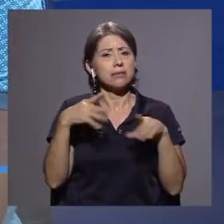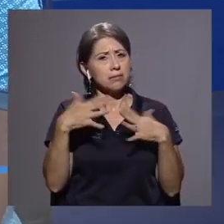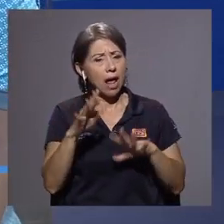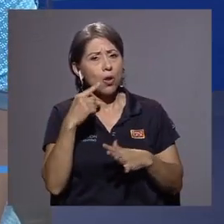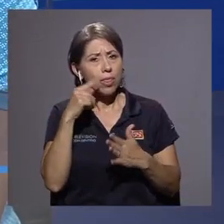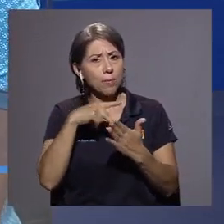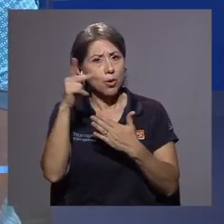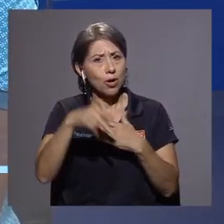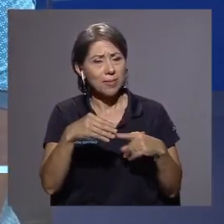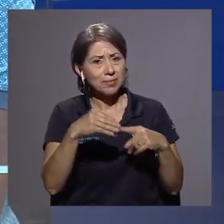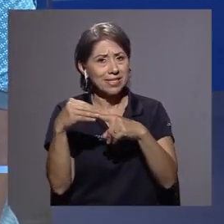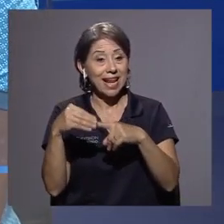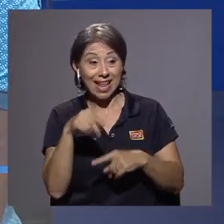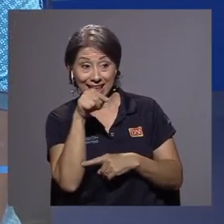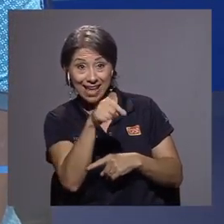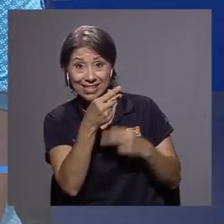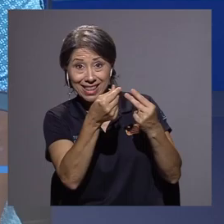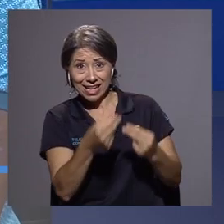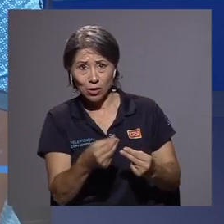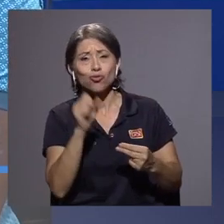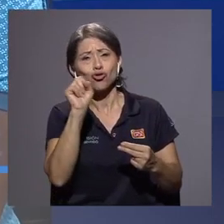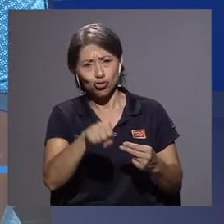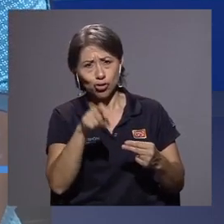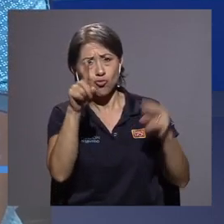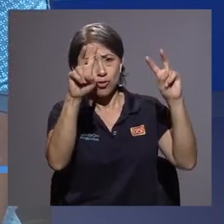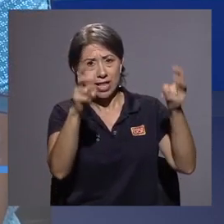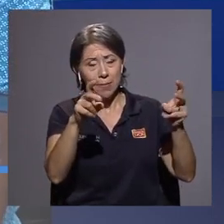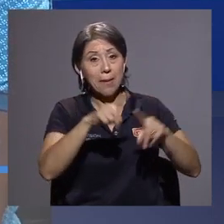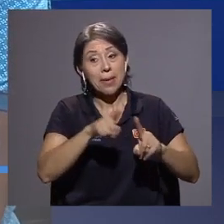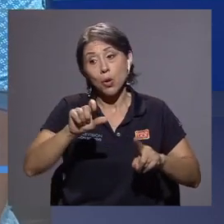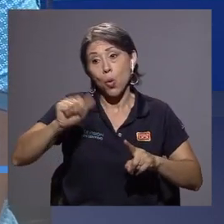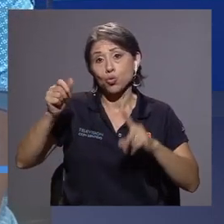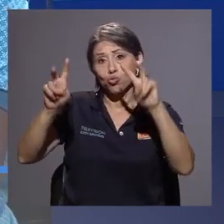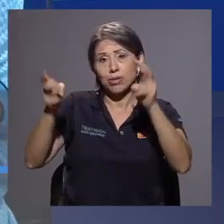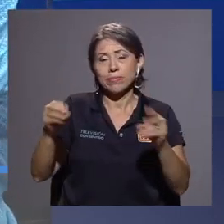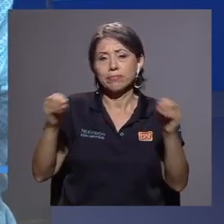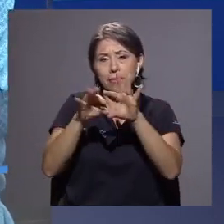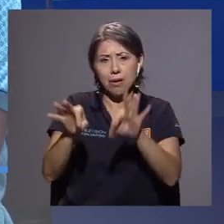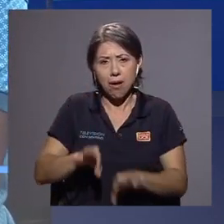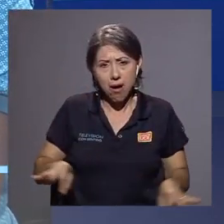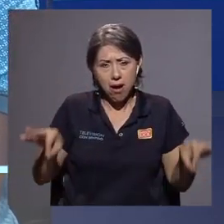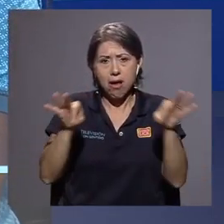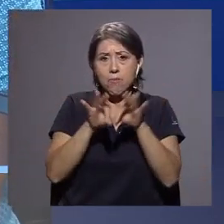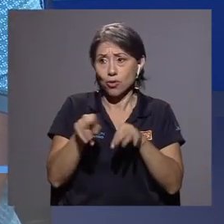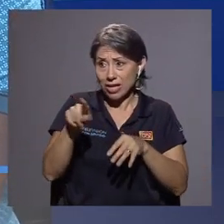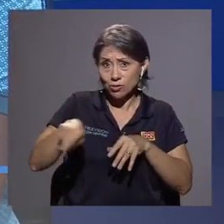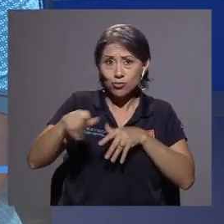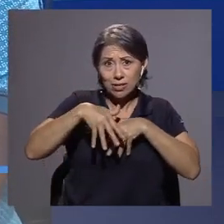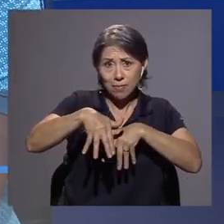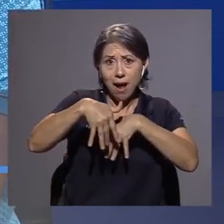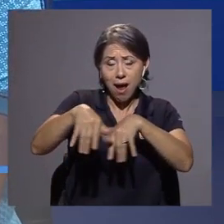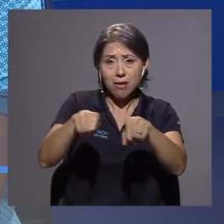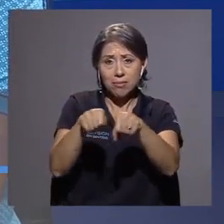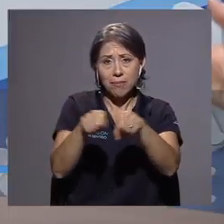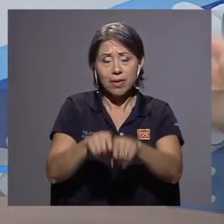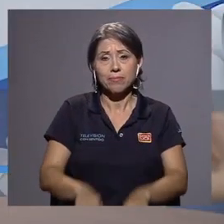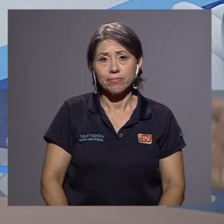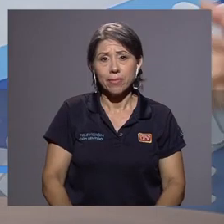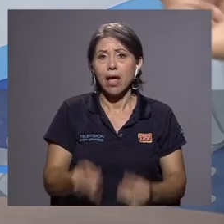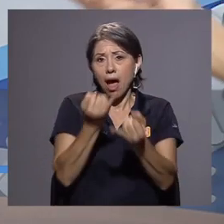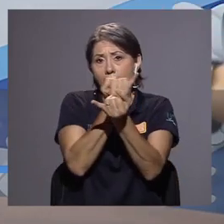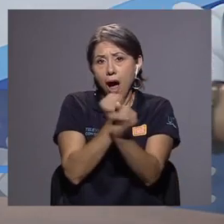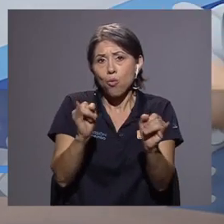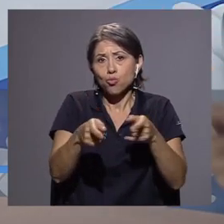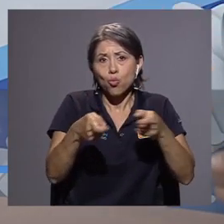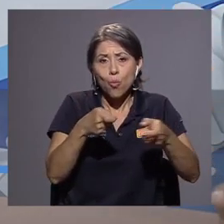tuvimos, ese era un tema, pero habían temas álgidos mucho más importantes por los cuales ustedes marcharon también. La